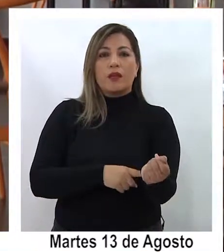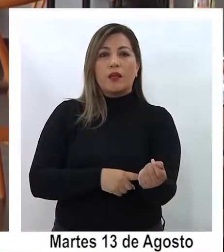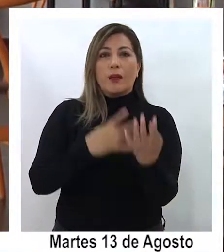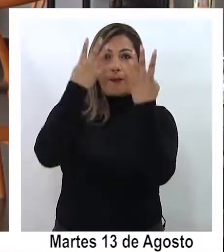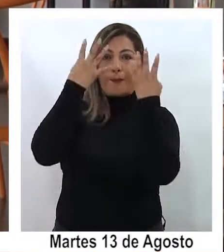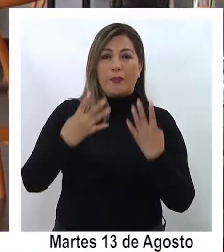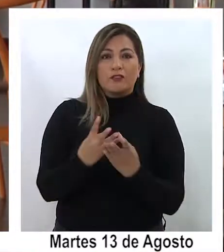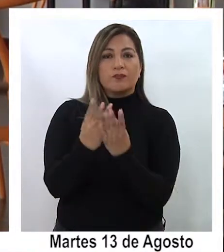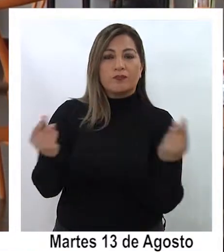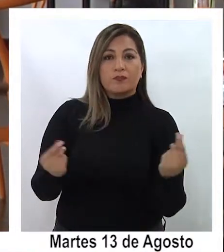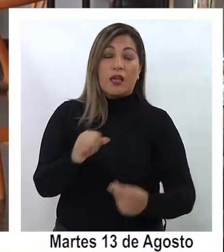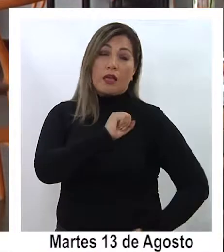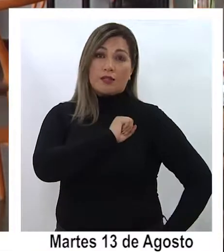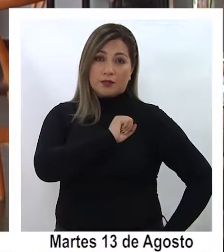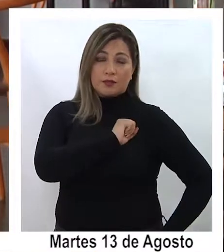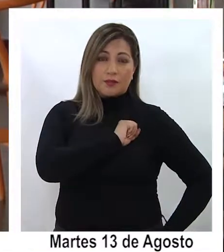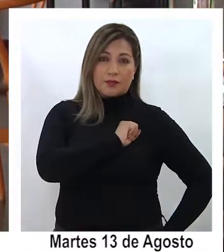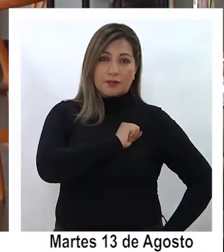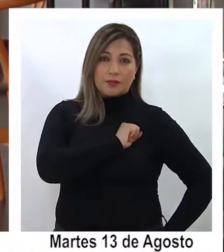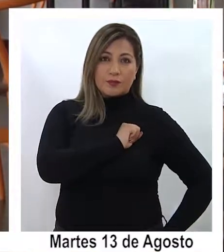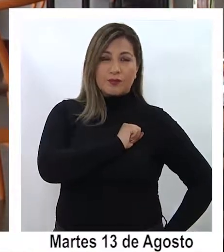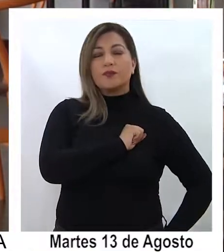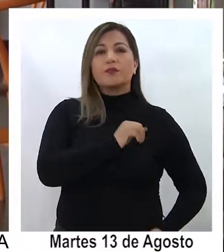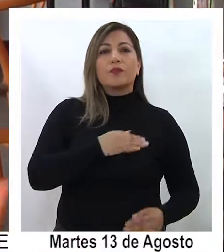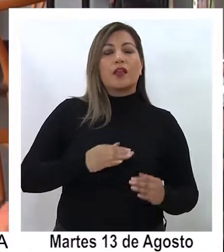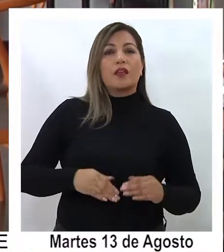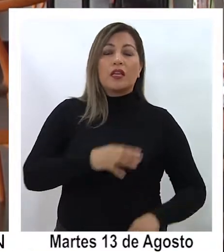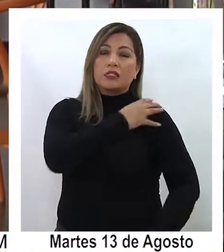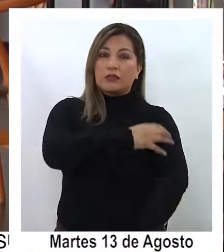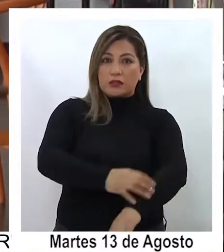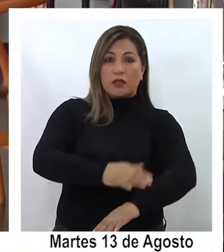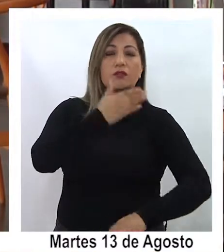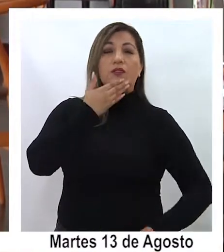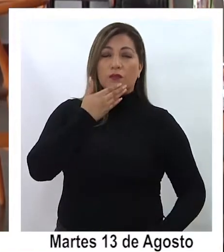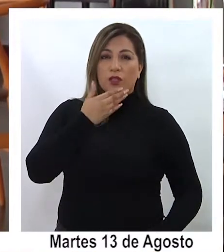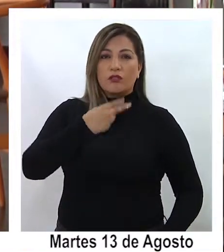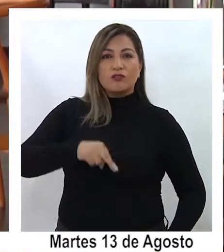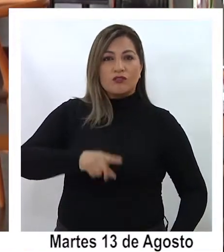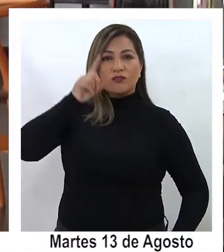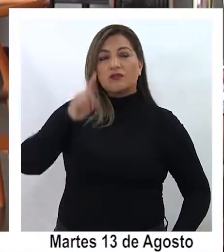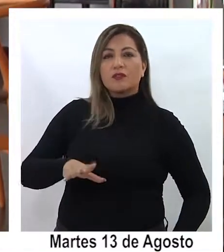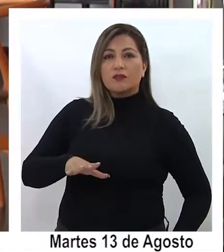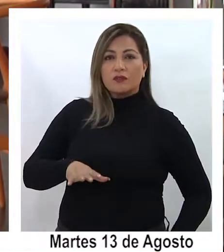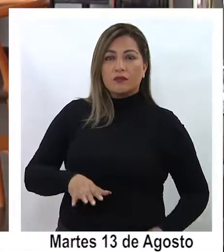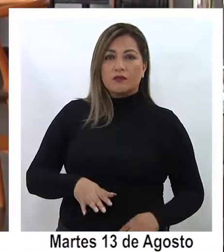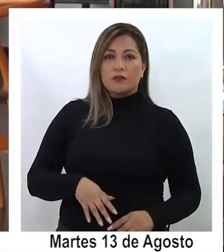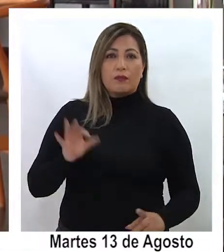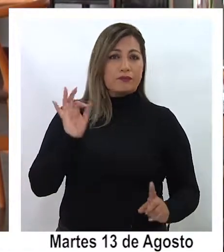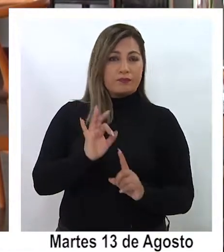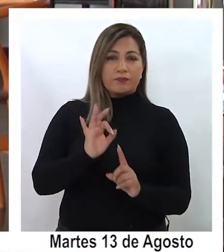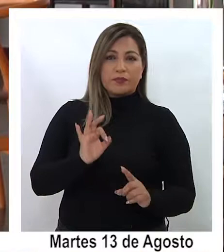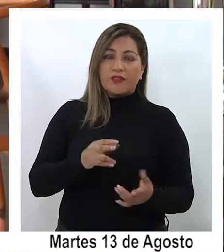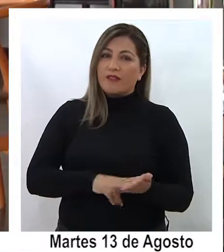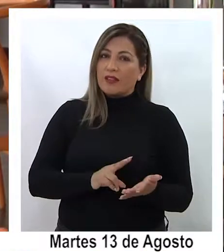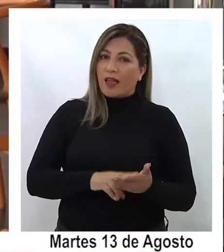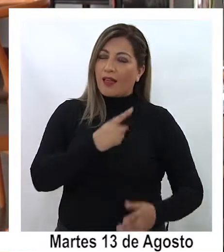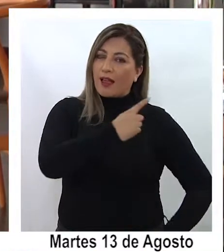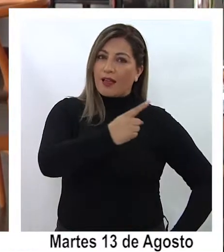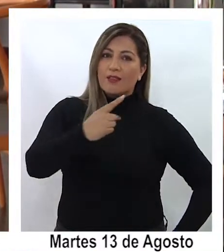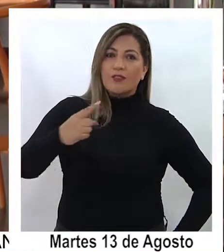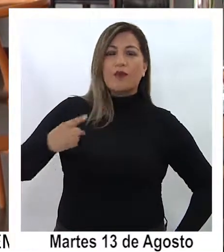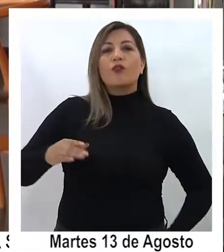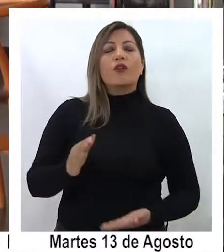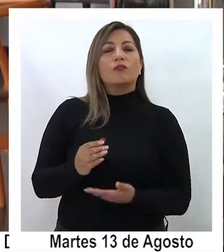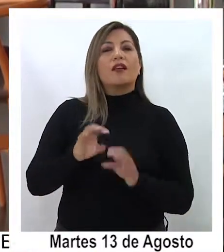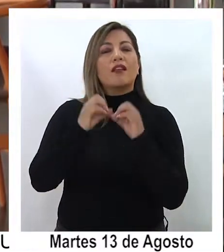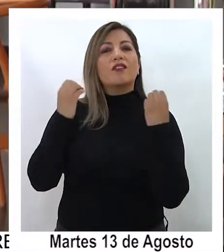políticos tanto en Santiago con las de nivel nacional o sabemos las particularidades, ¿verdad? y que cada una de las